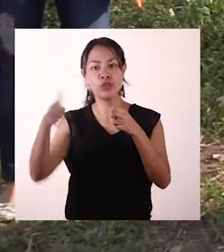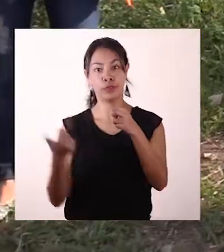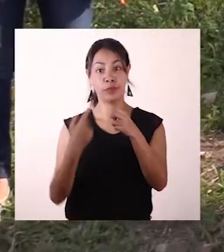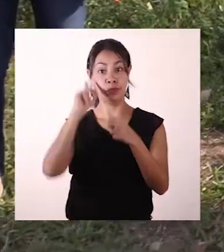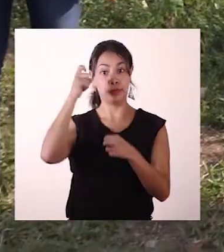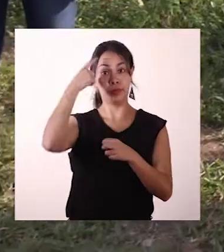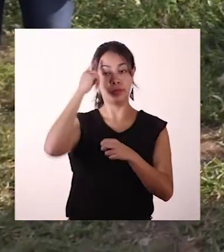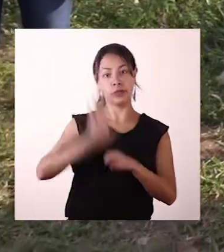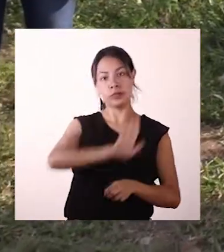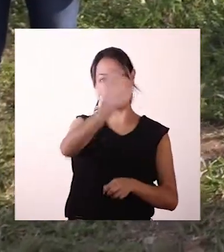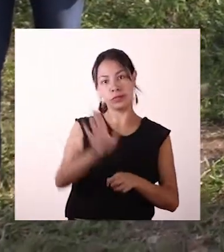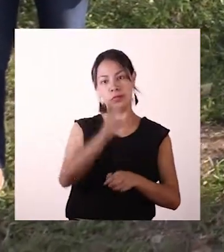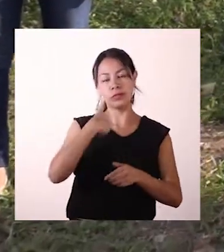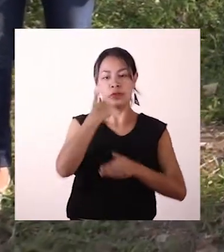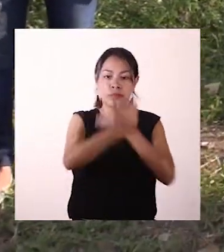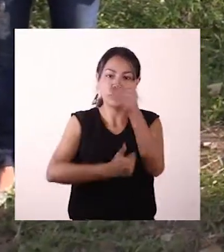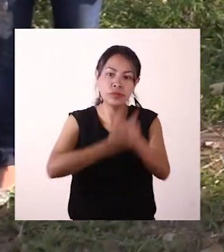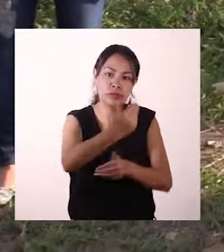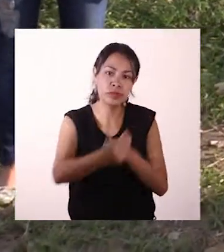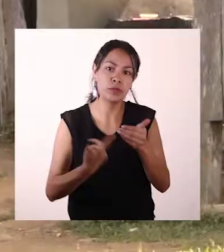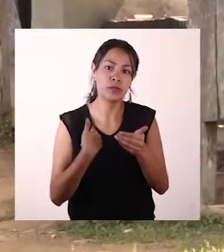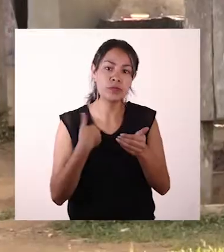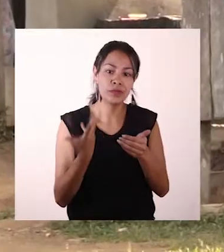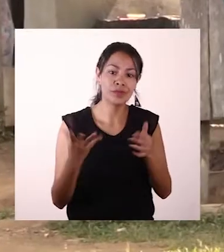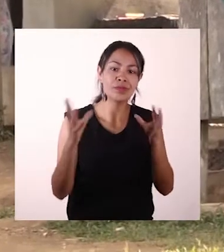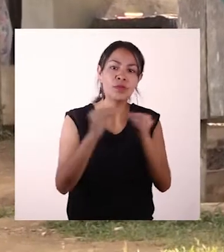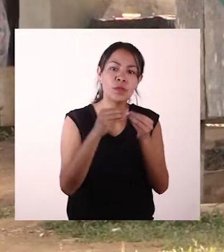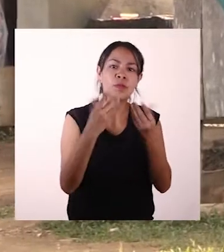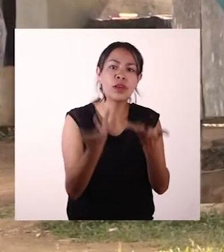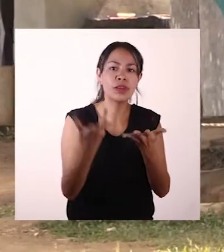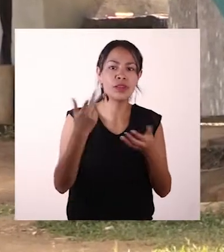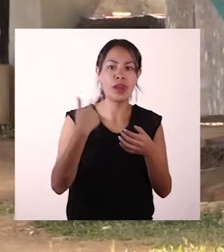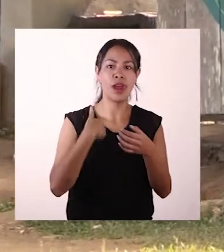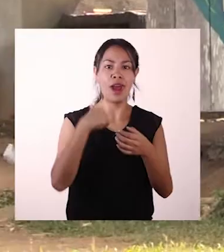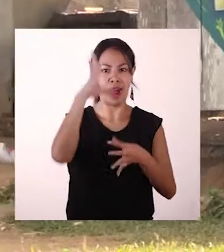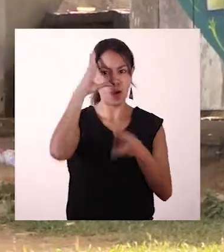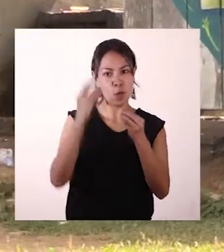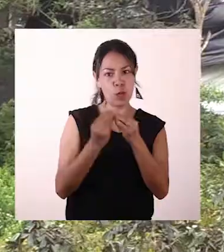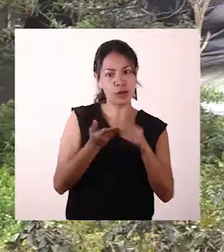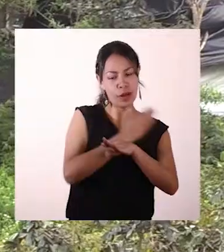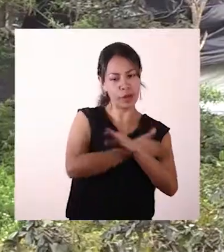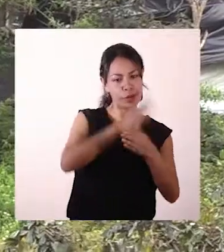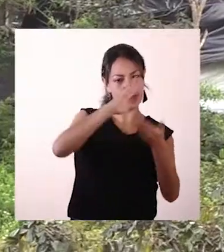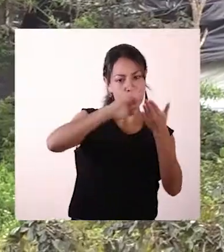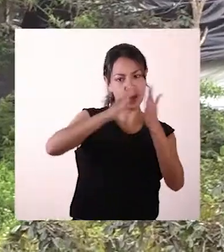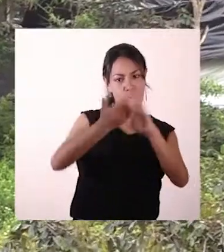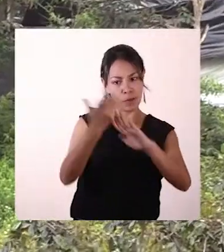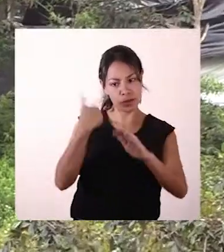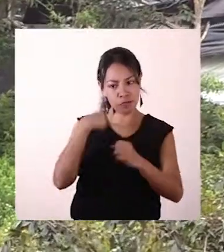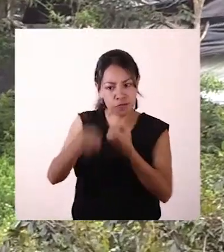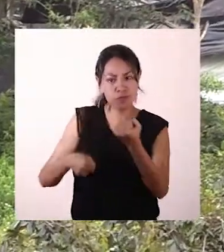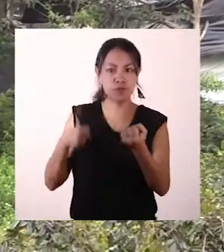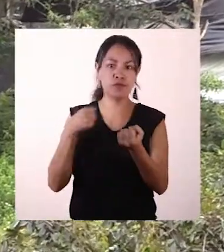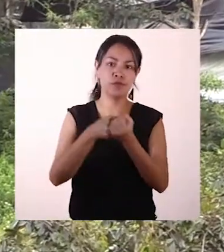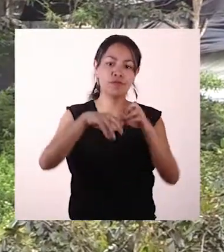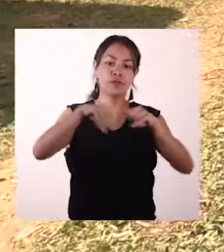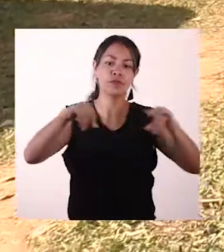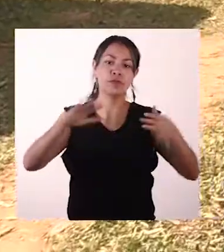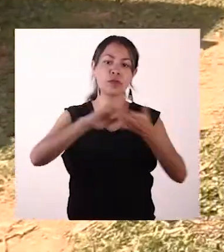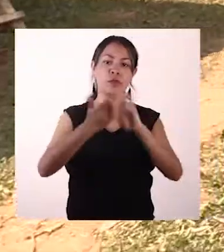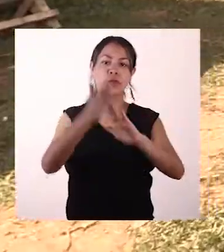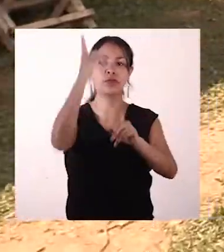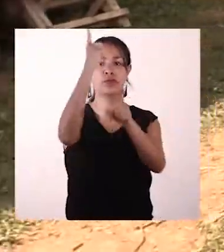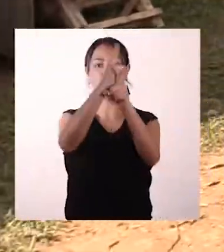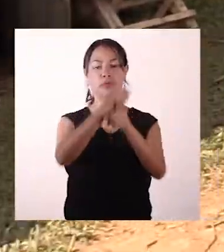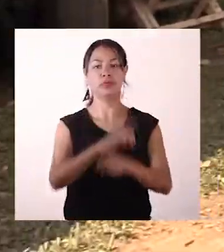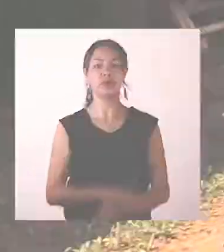Desde el Gobierno Departamental, el proceso de implementación de los Acuerdos de La Habana contará con todo el respaldo para que la paz territorial